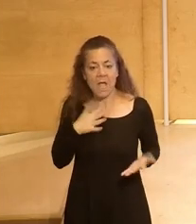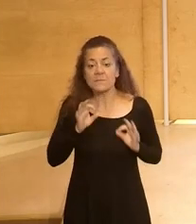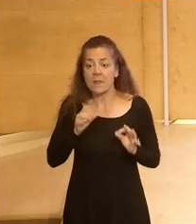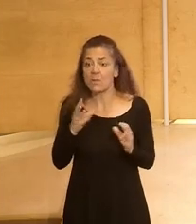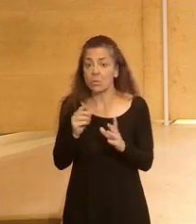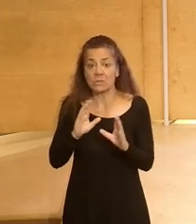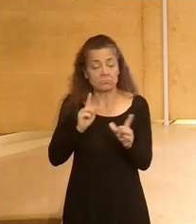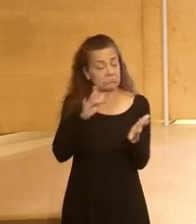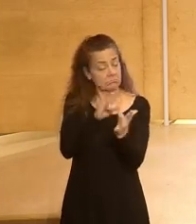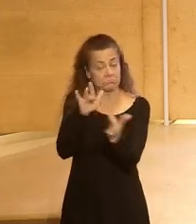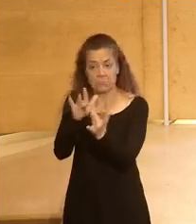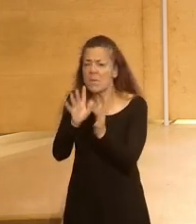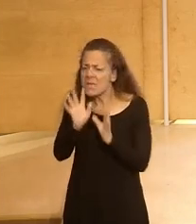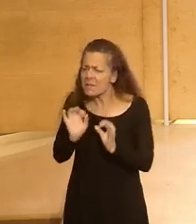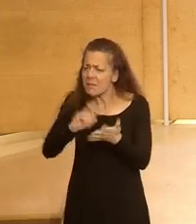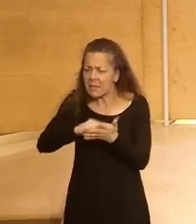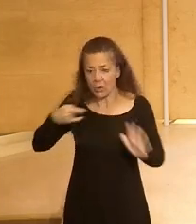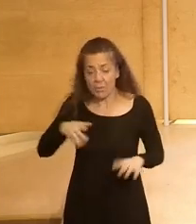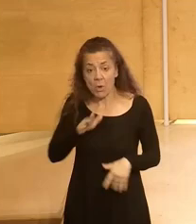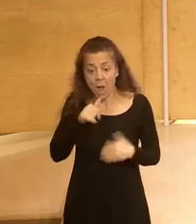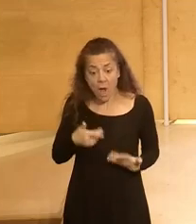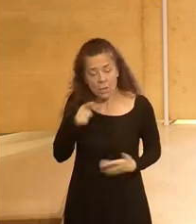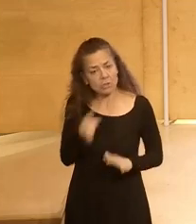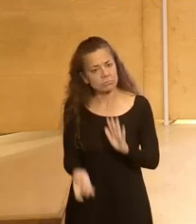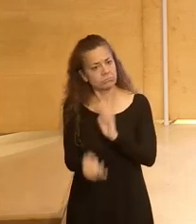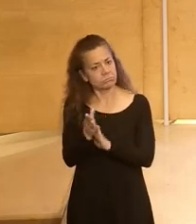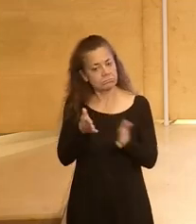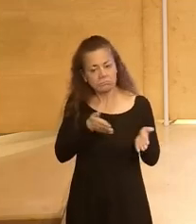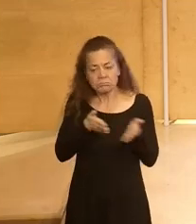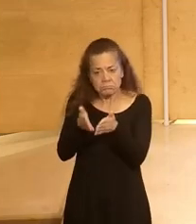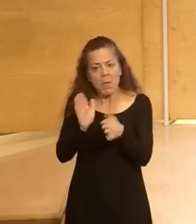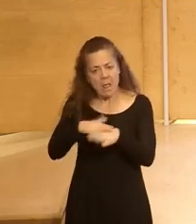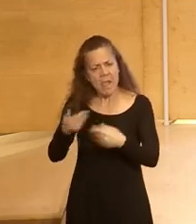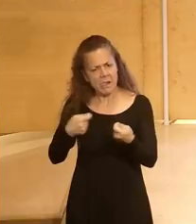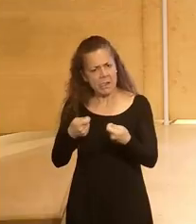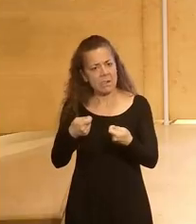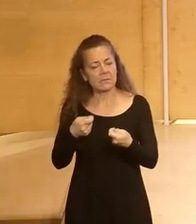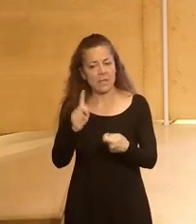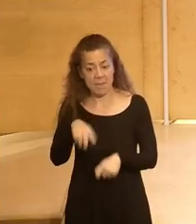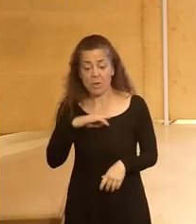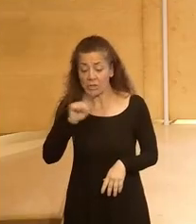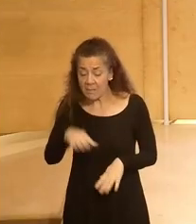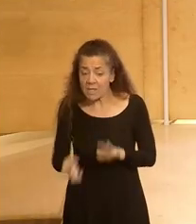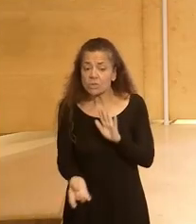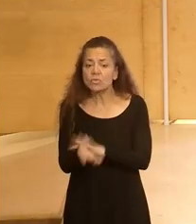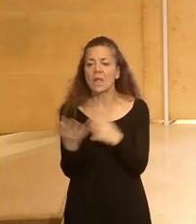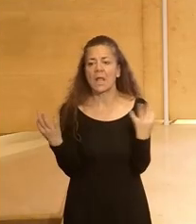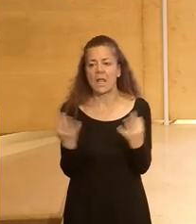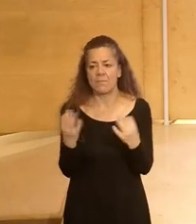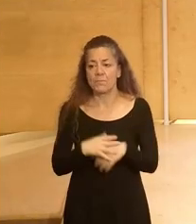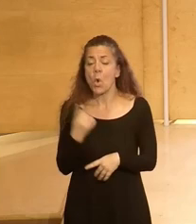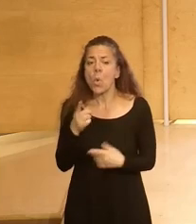múltiples mundos pero sobre todo en el tecnológico y ahora pues con esto surge una vía de negocio pero es que surge también digamos